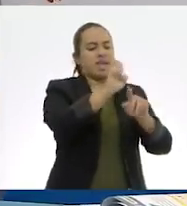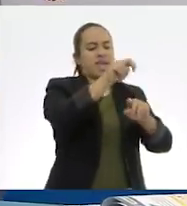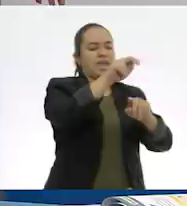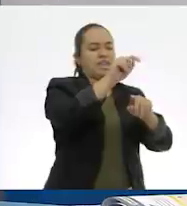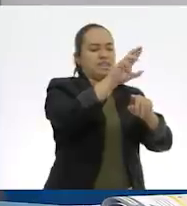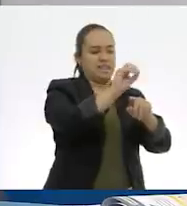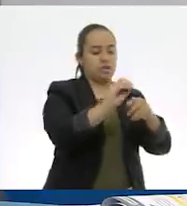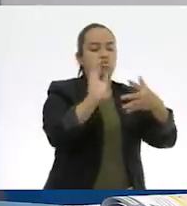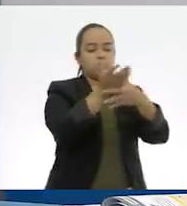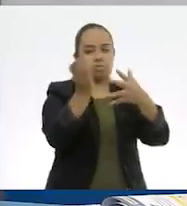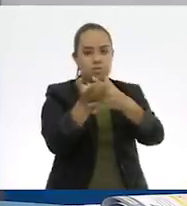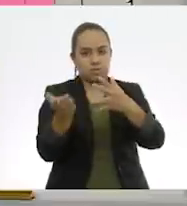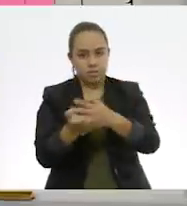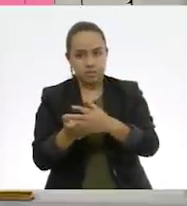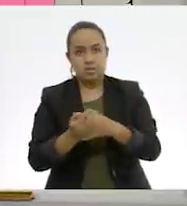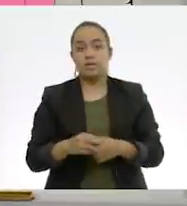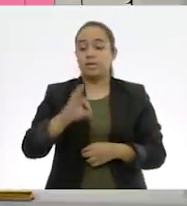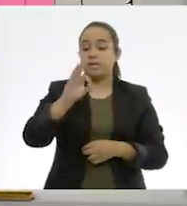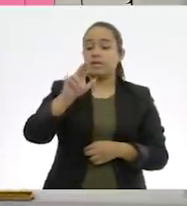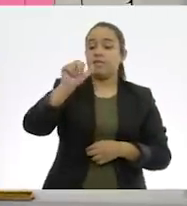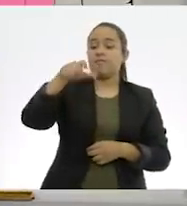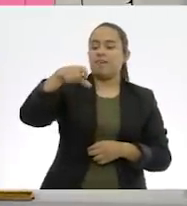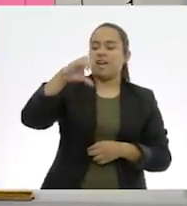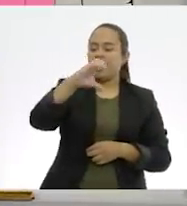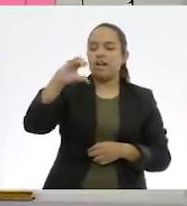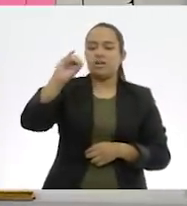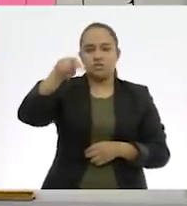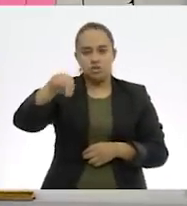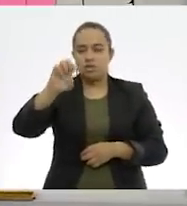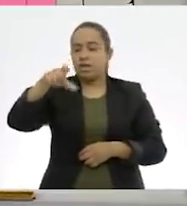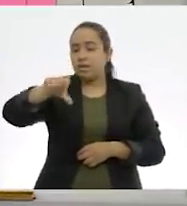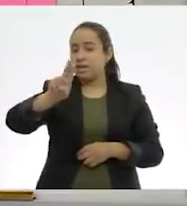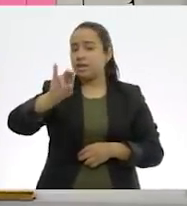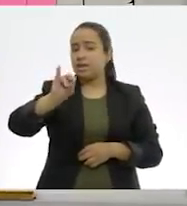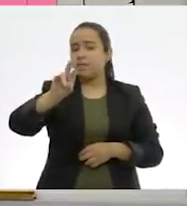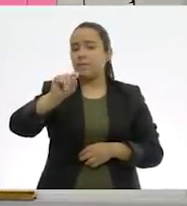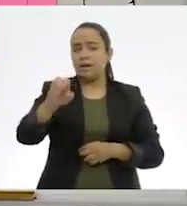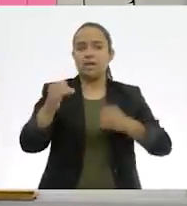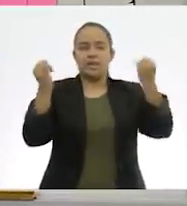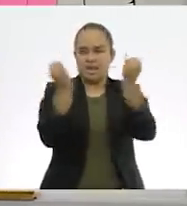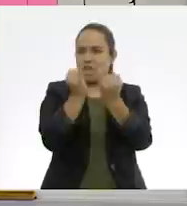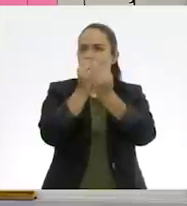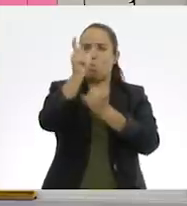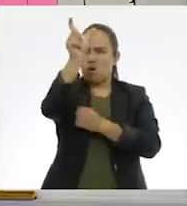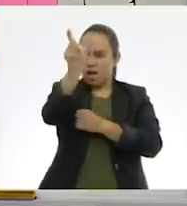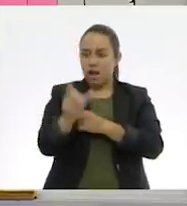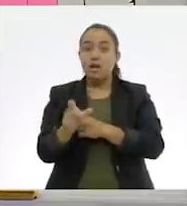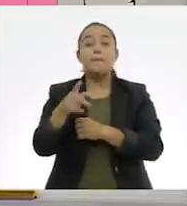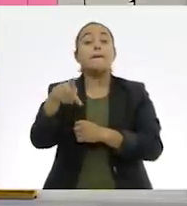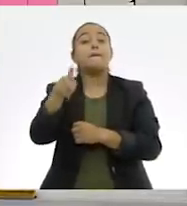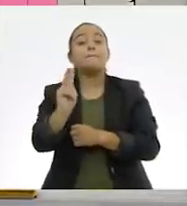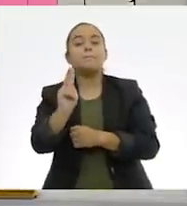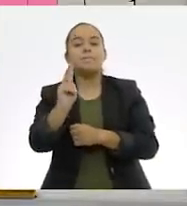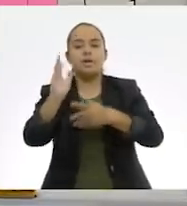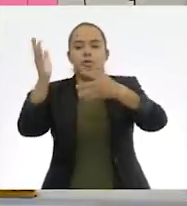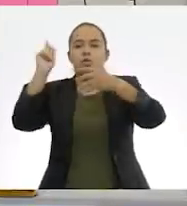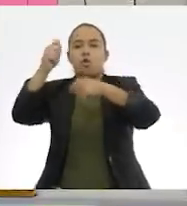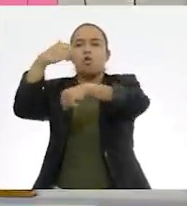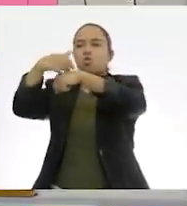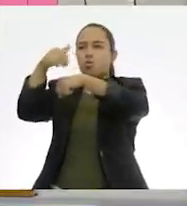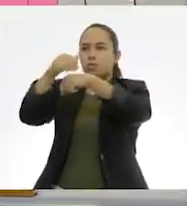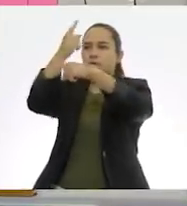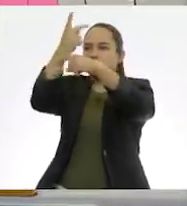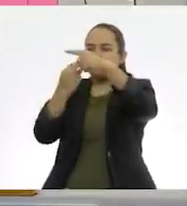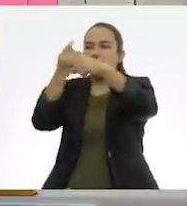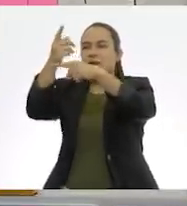partes iguales. Que las fracciones equivalentes nos va a representar la misma parte del entero, pero con fracciones diferentes,